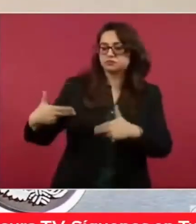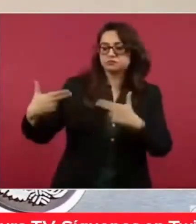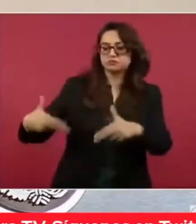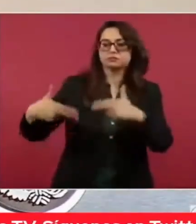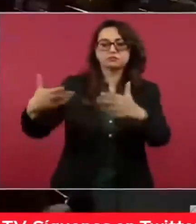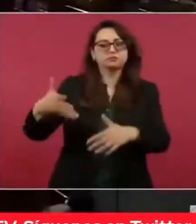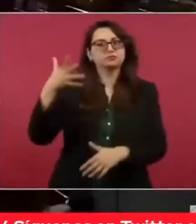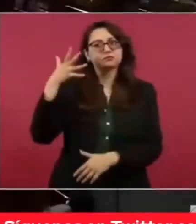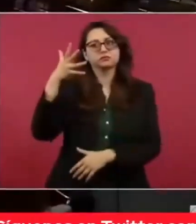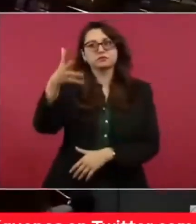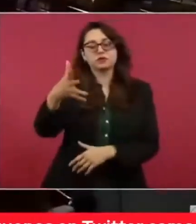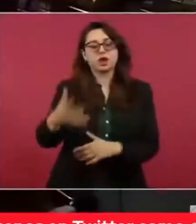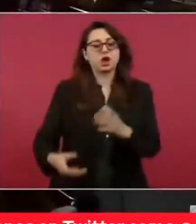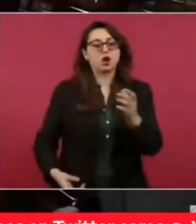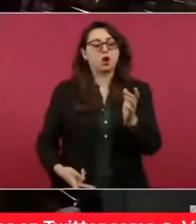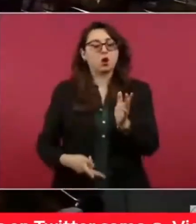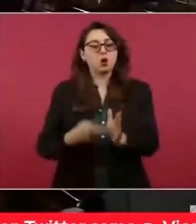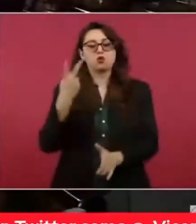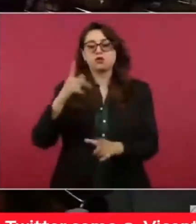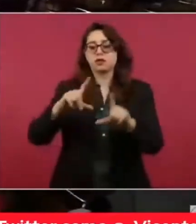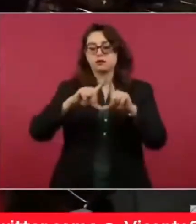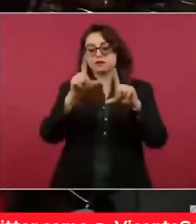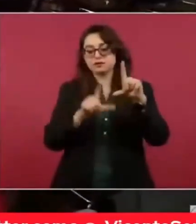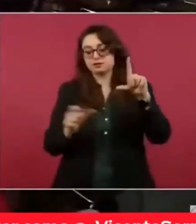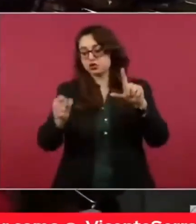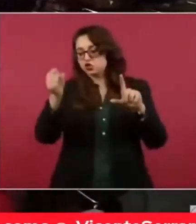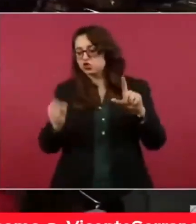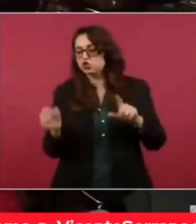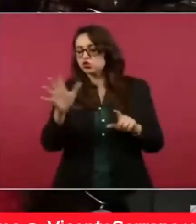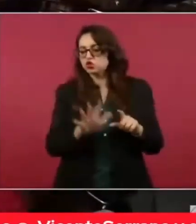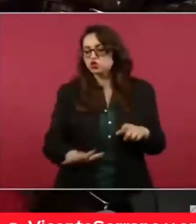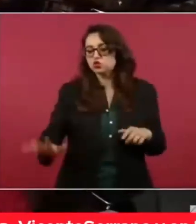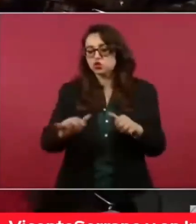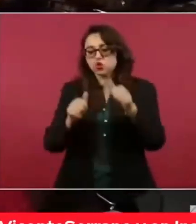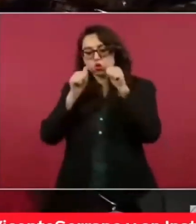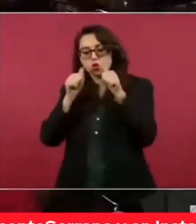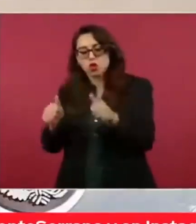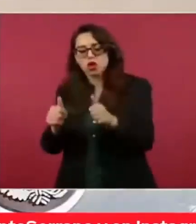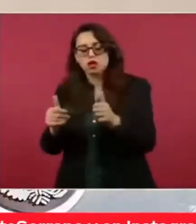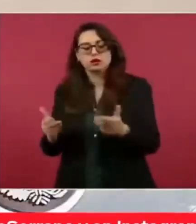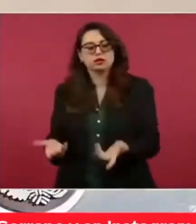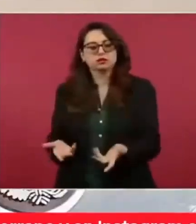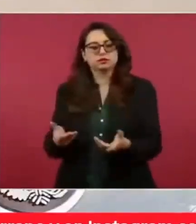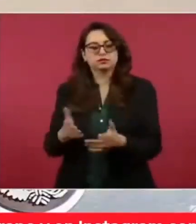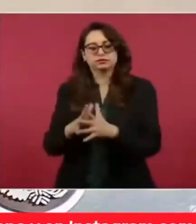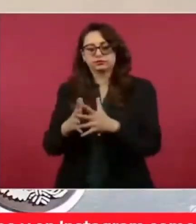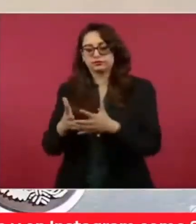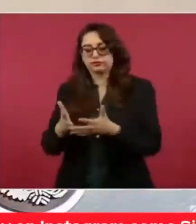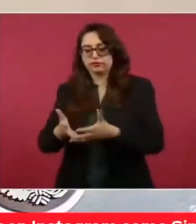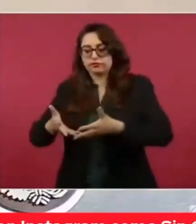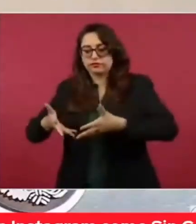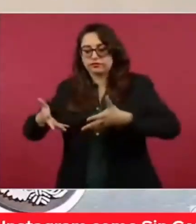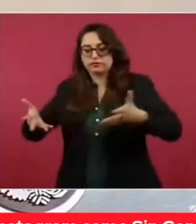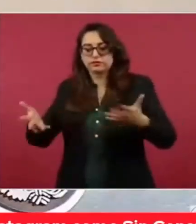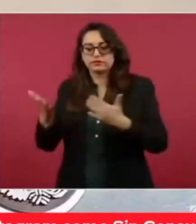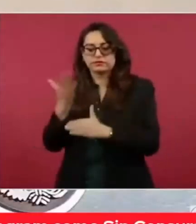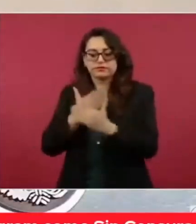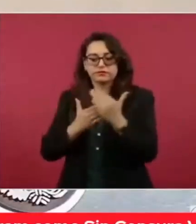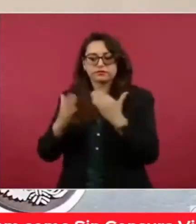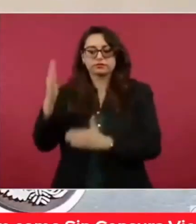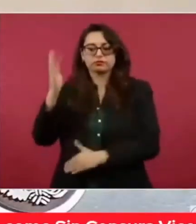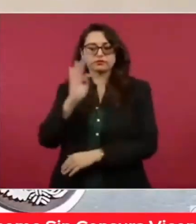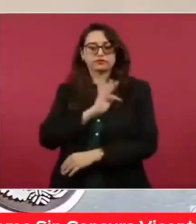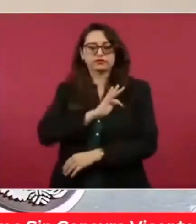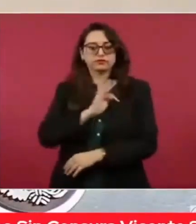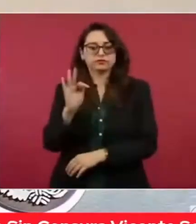lleva al sur de nuestro país, al sur de México, prosperidad compartida. Buenos días a todas y todos los periodistas,